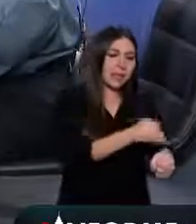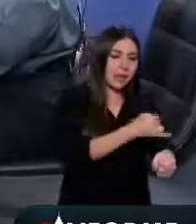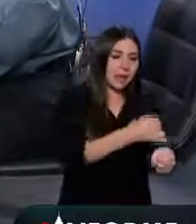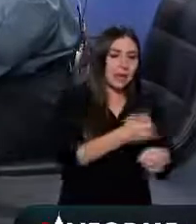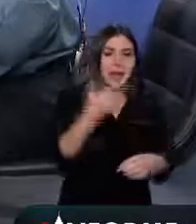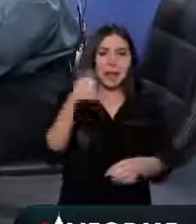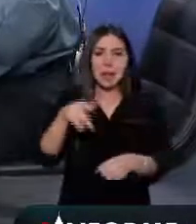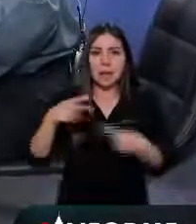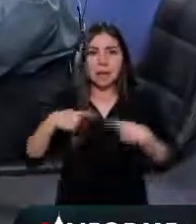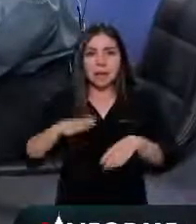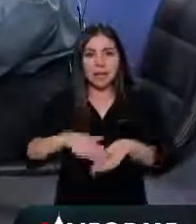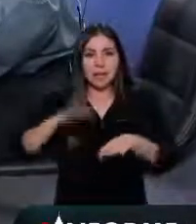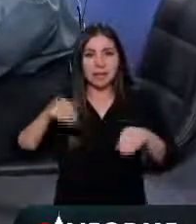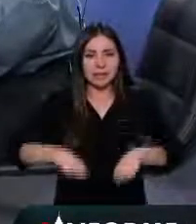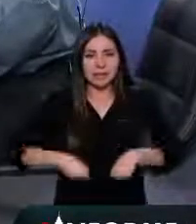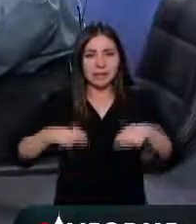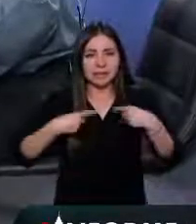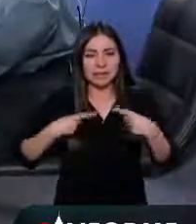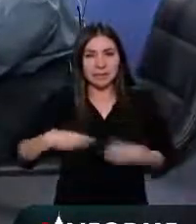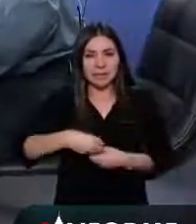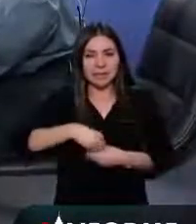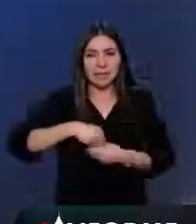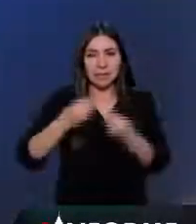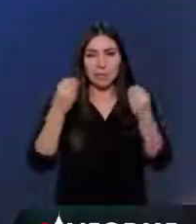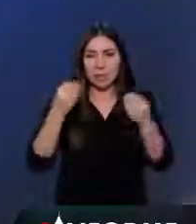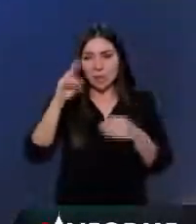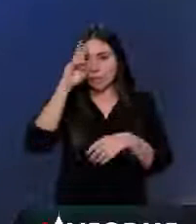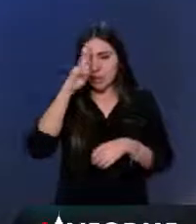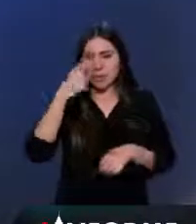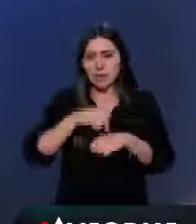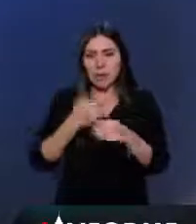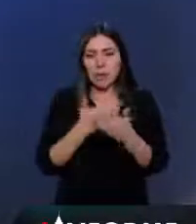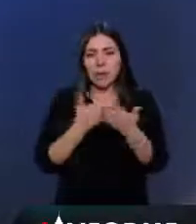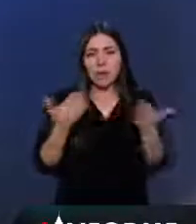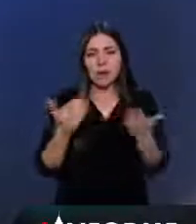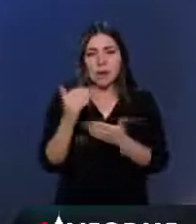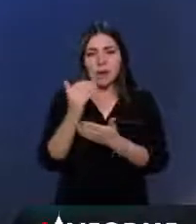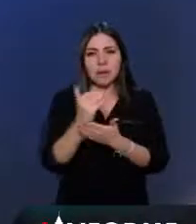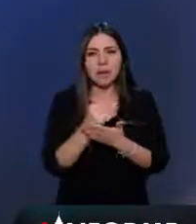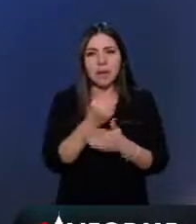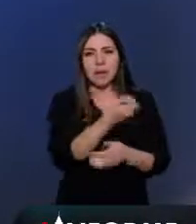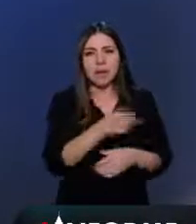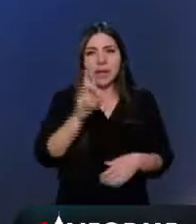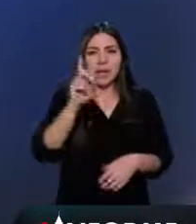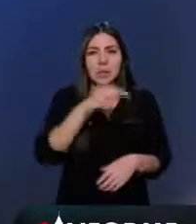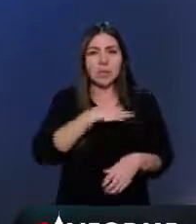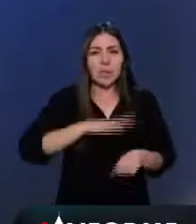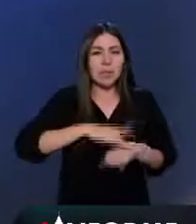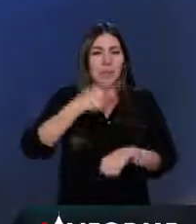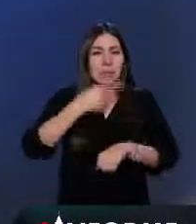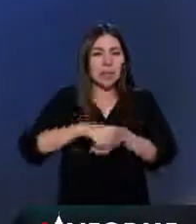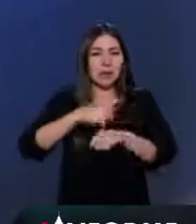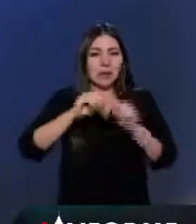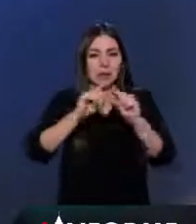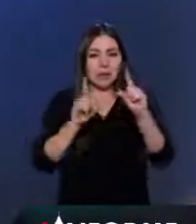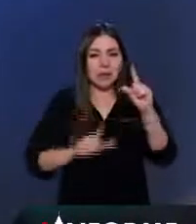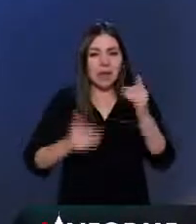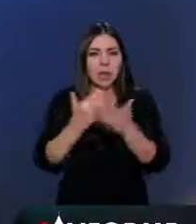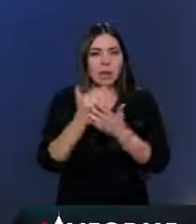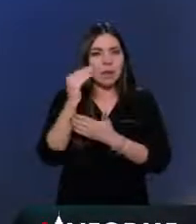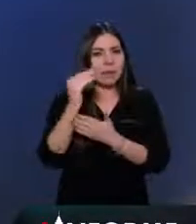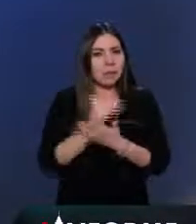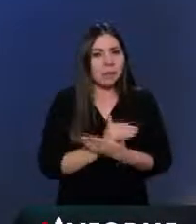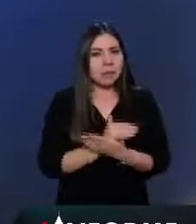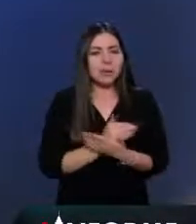pobladas y donde había más incidencia delictiva ya están fuera de los municipios, de los 30 municipios más peligrosos del país. Hay un avance